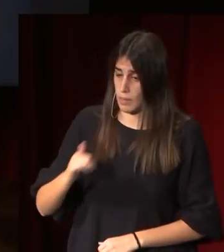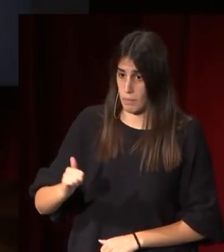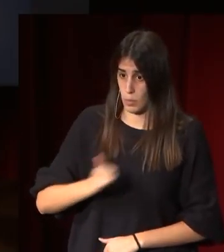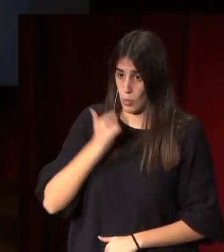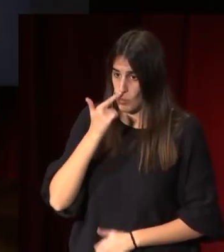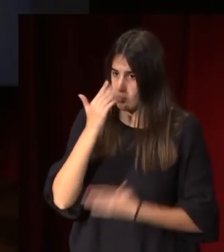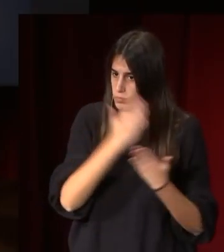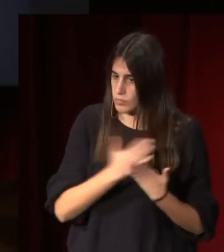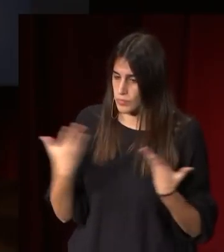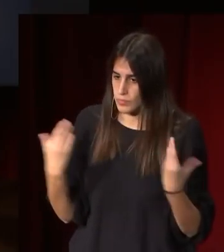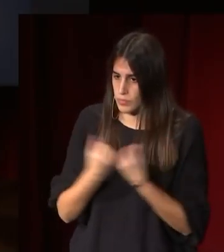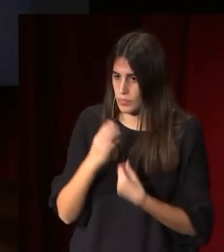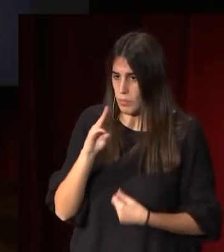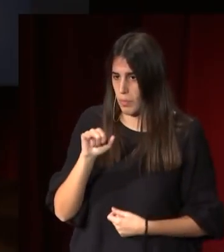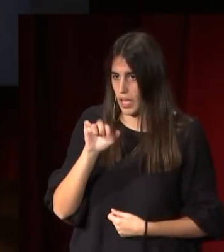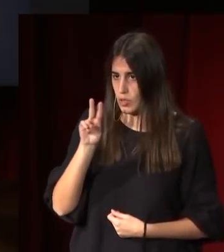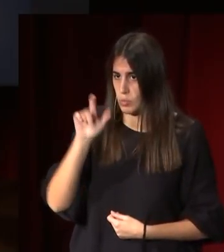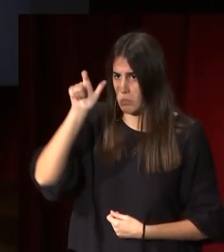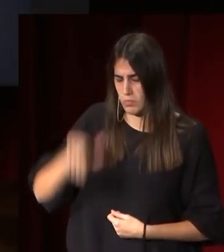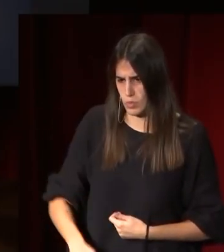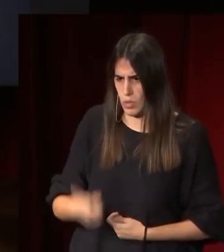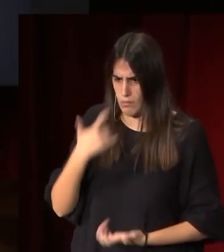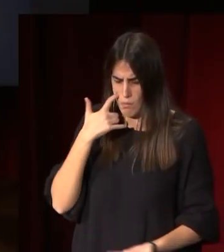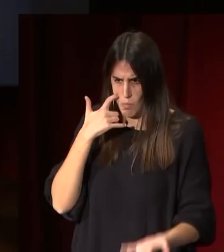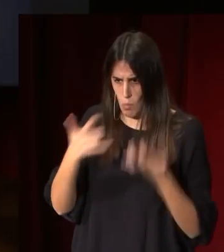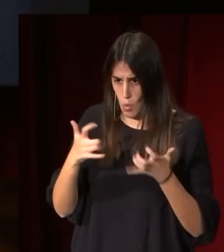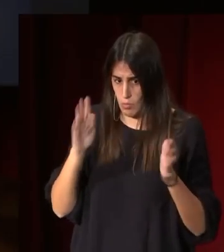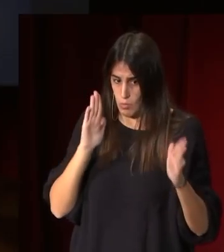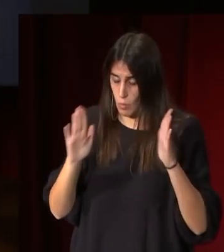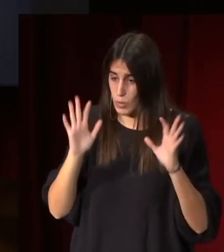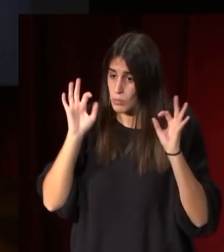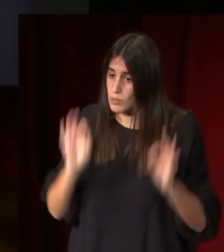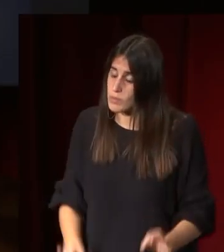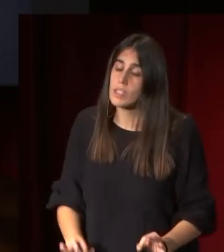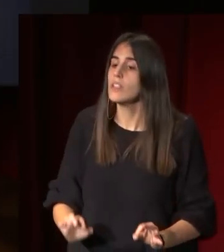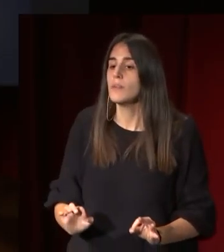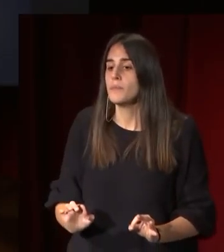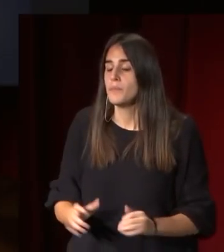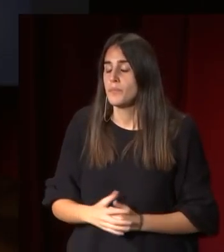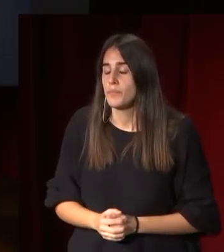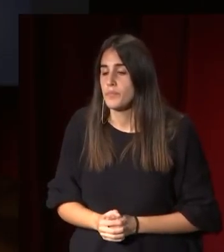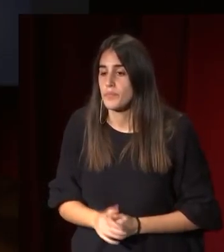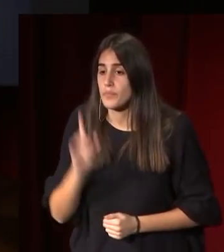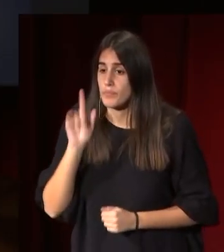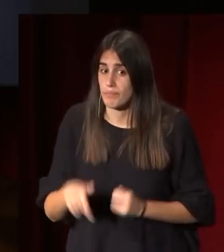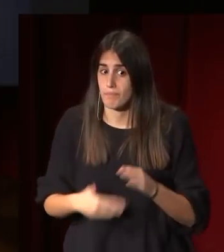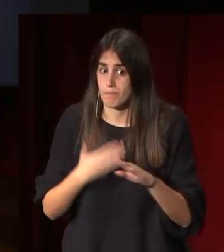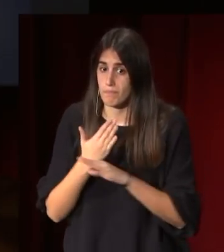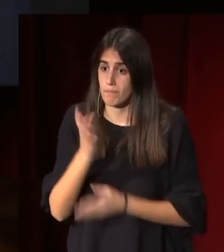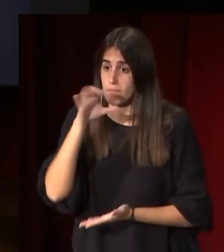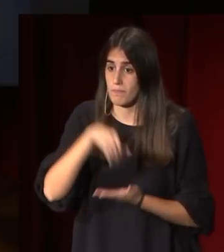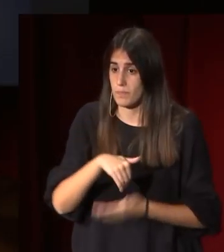con Payou, uno de los grandes escultores del momento, pero es que además también acude al estudio de